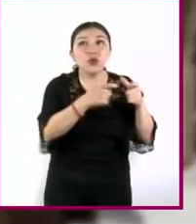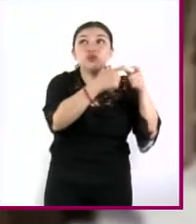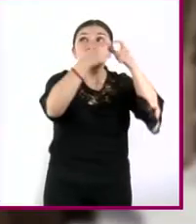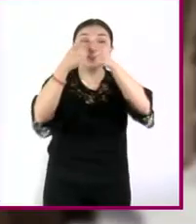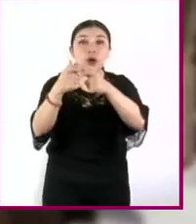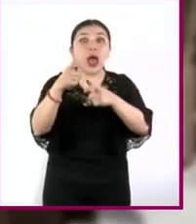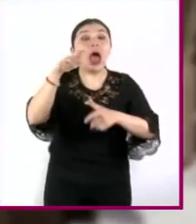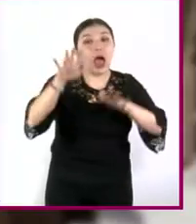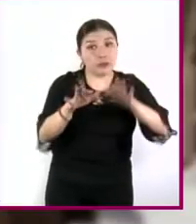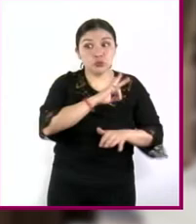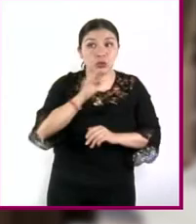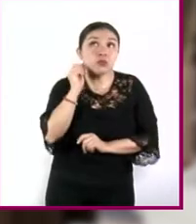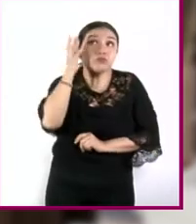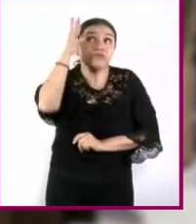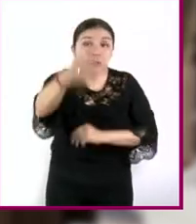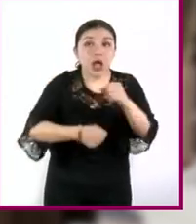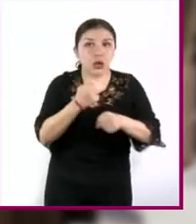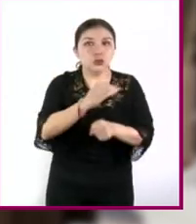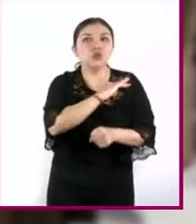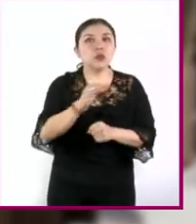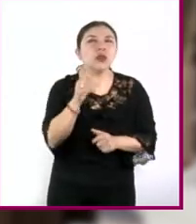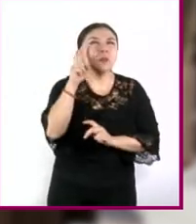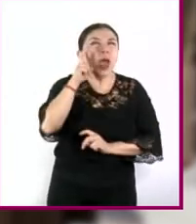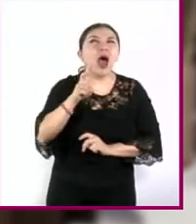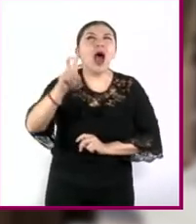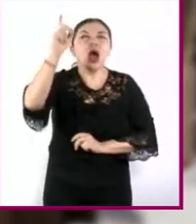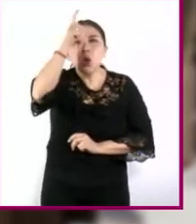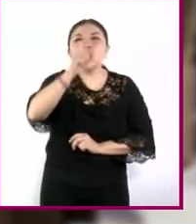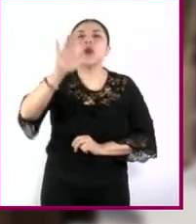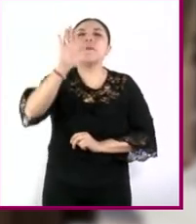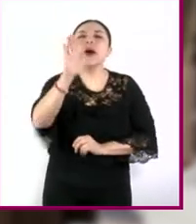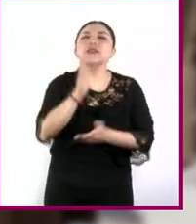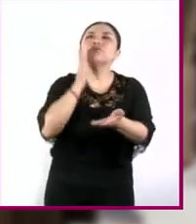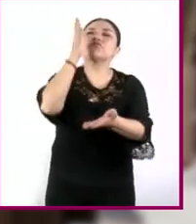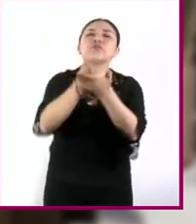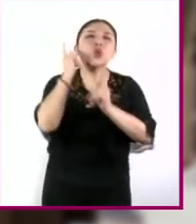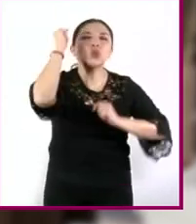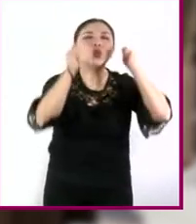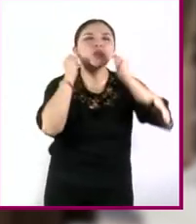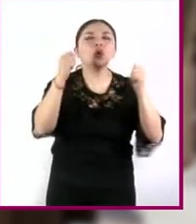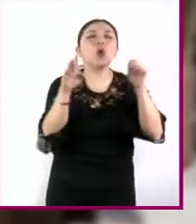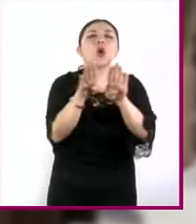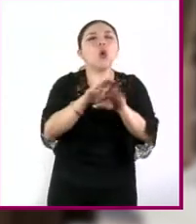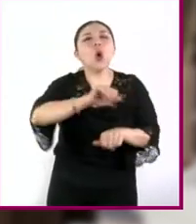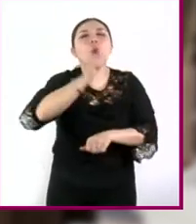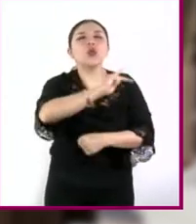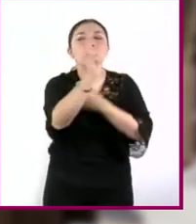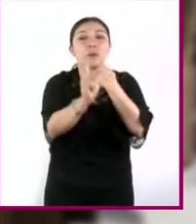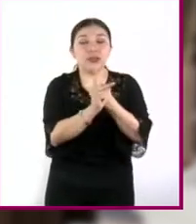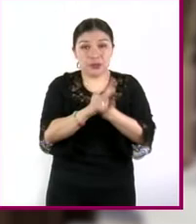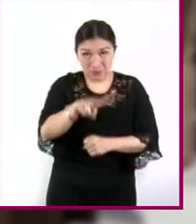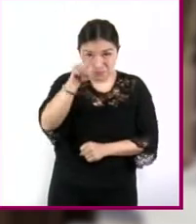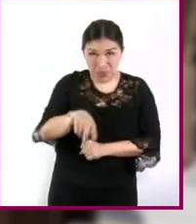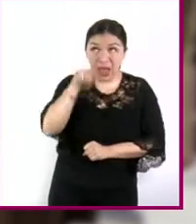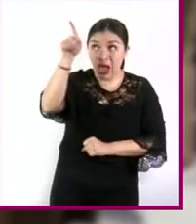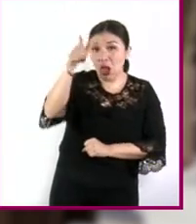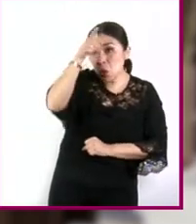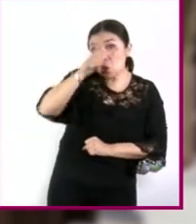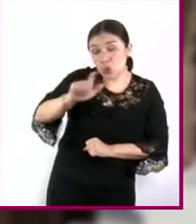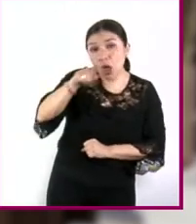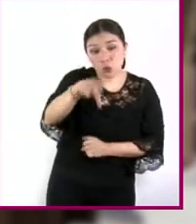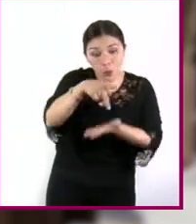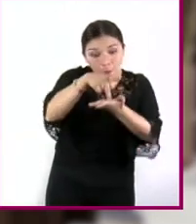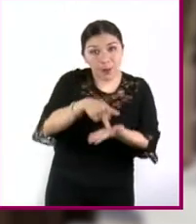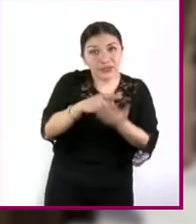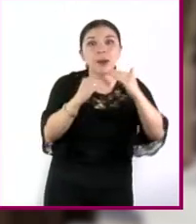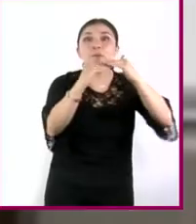añitos se podrá viajar a la luna como si fuéramos a otro país y lo que sí es definitivo en nuestro satélite natural pesarías